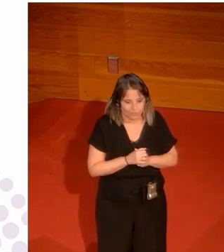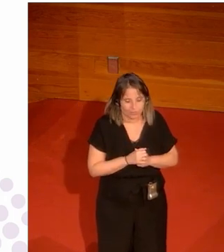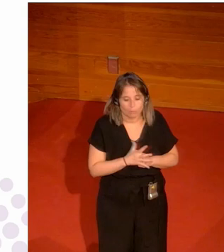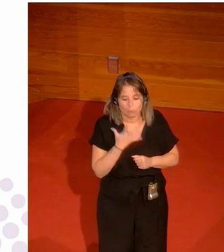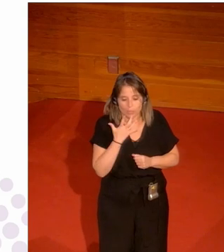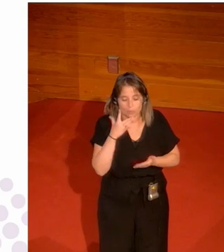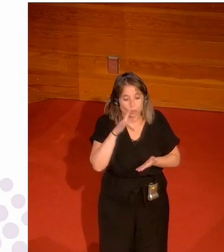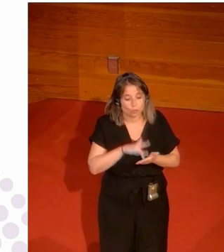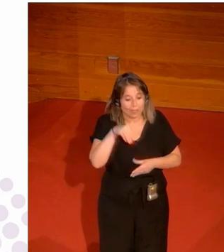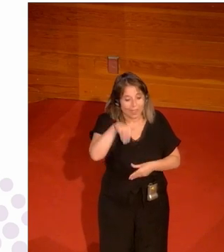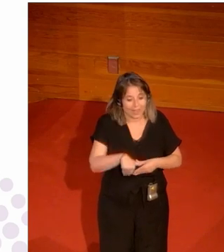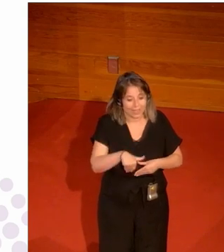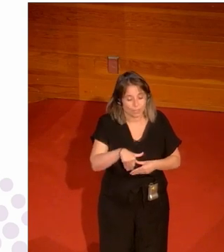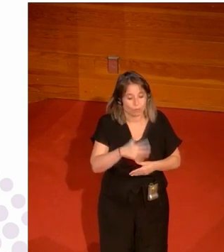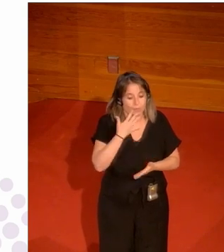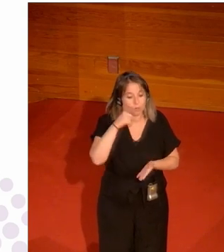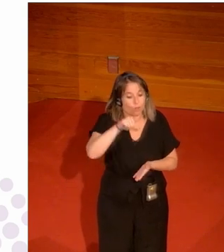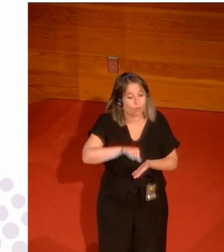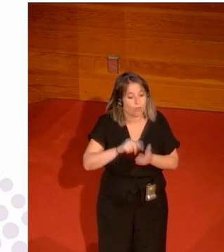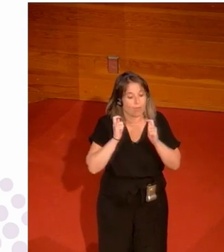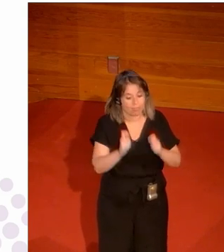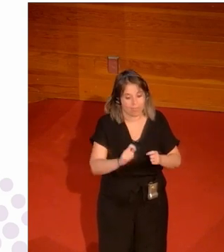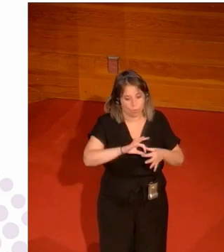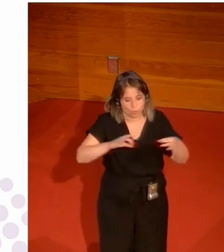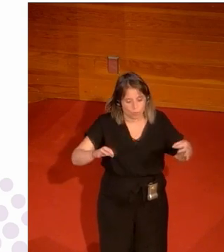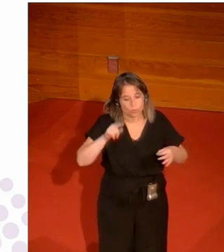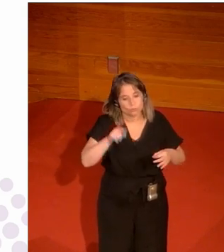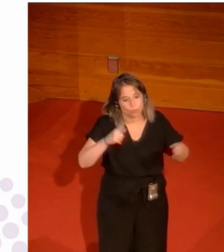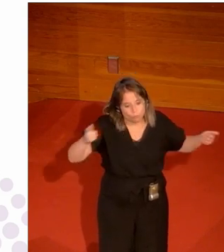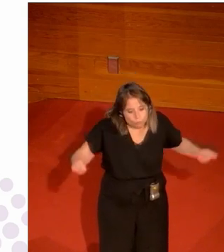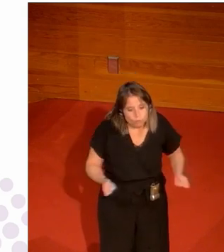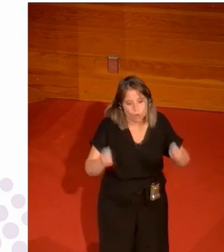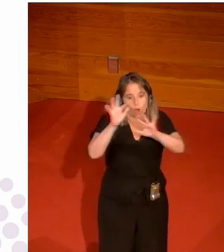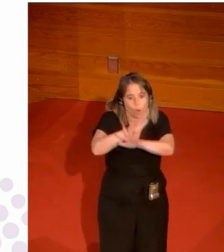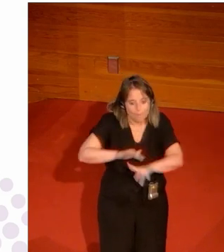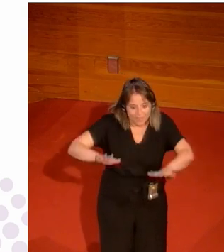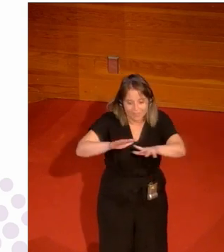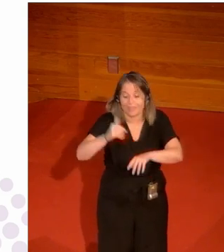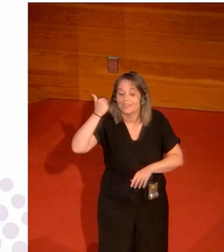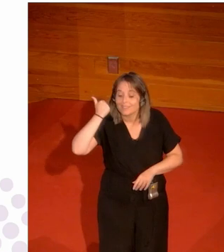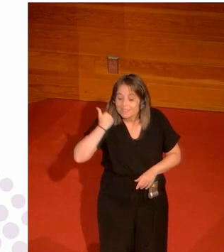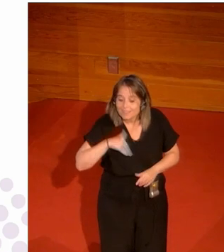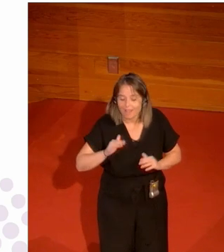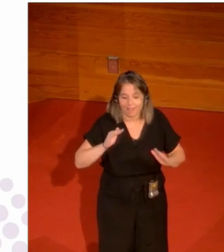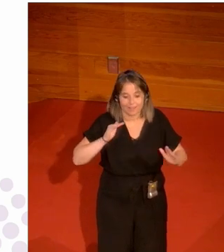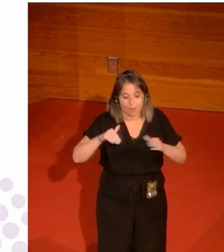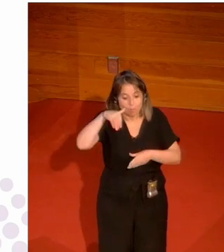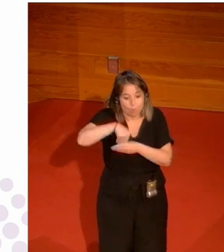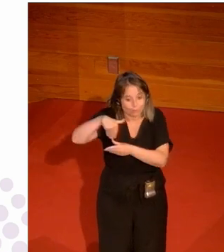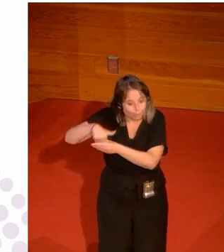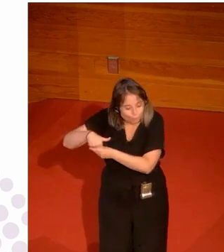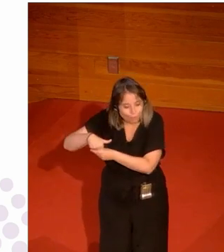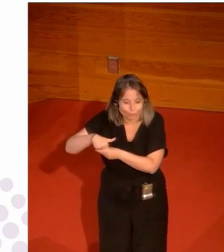cuando hay una elección para una ciudad para que sea juegos olímpicos tú tienes que hacer tu lobby tienes que convencer y cuando llega el momento de las